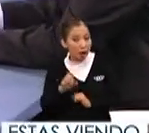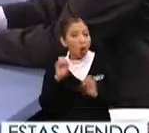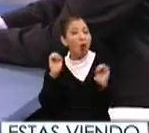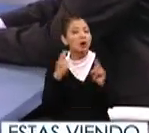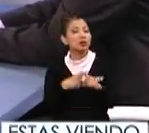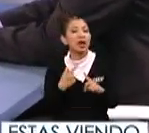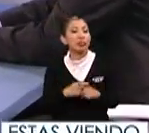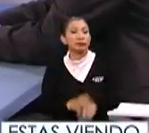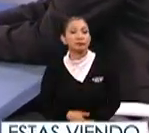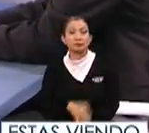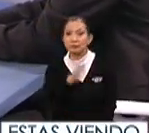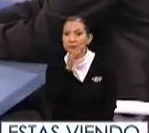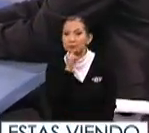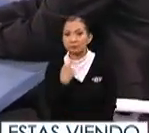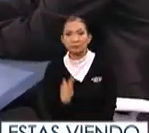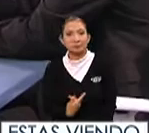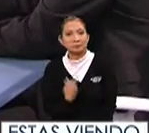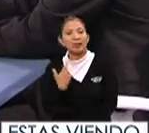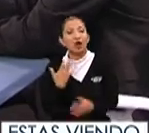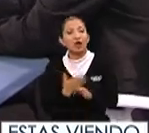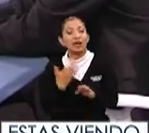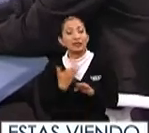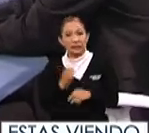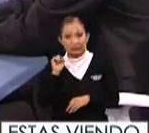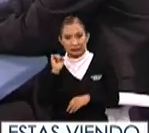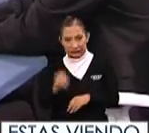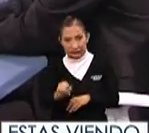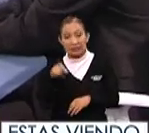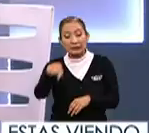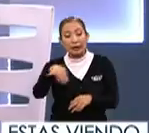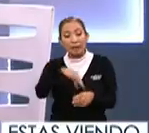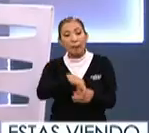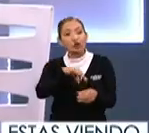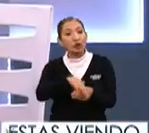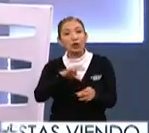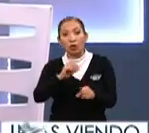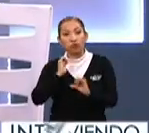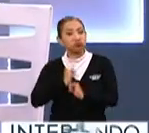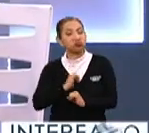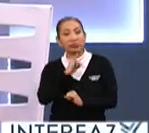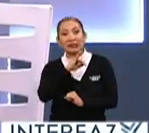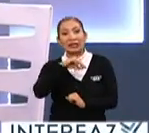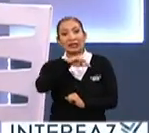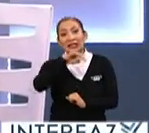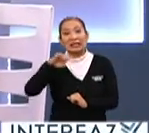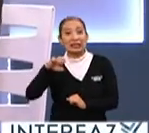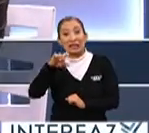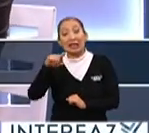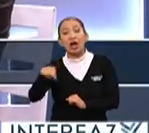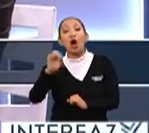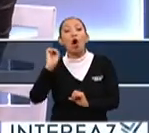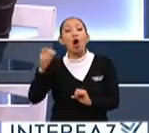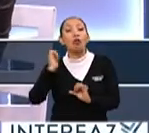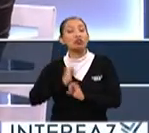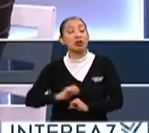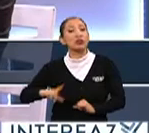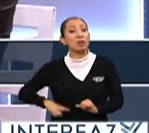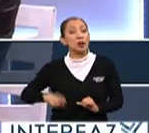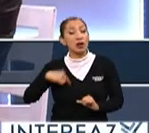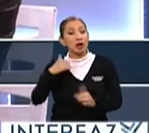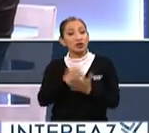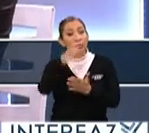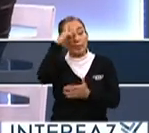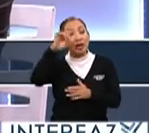o lo harán ciudadanos? No puedo ver preguntas importantes, Ana Cristina, porque efectivamente esta votación no queda a cargo del Instituto Nacional Electoral ni de las autoridades electorales